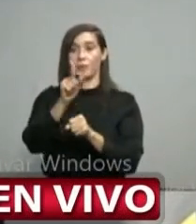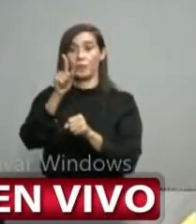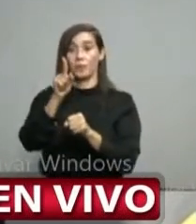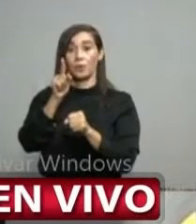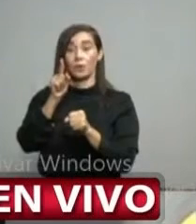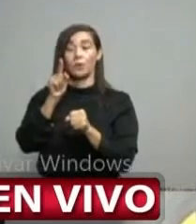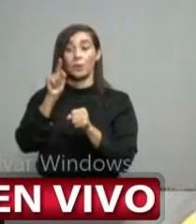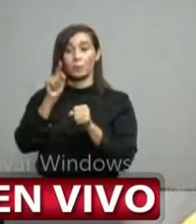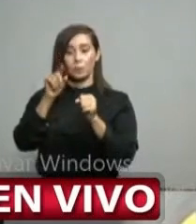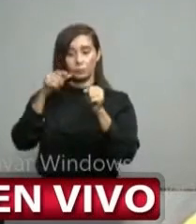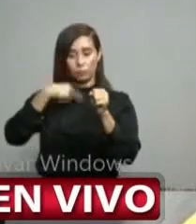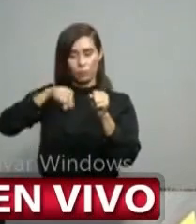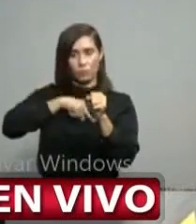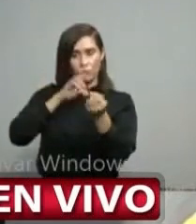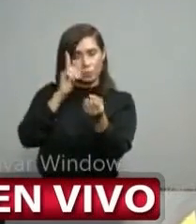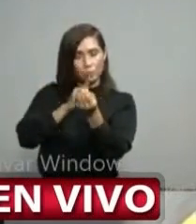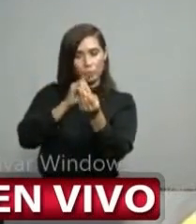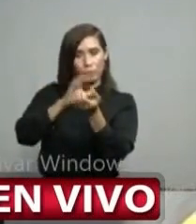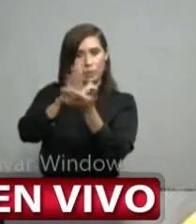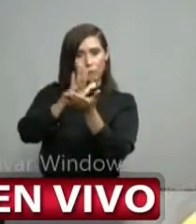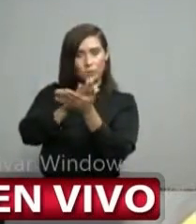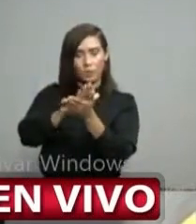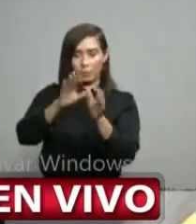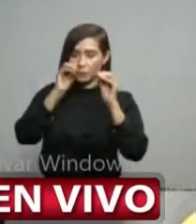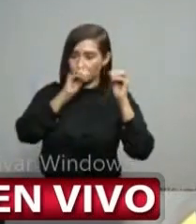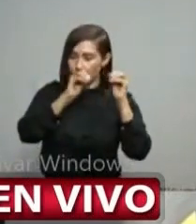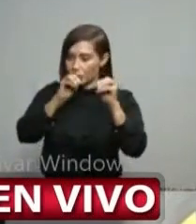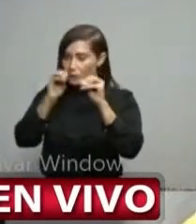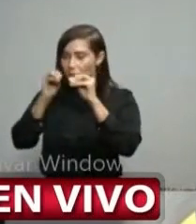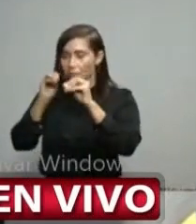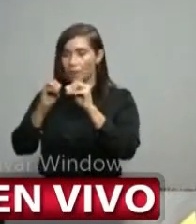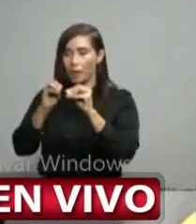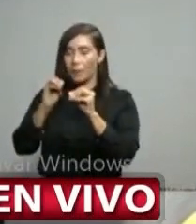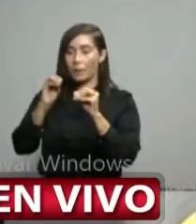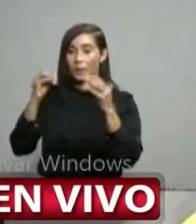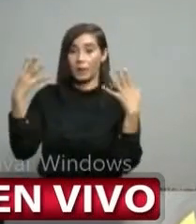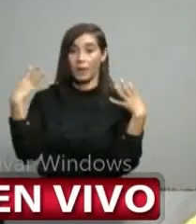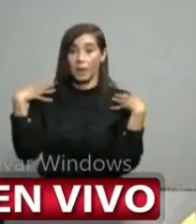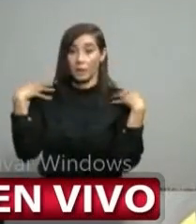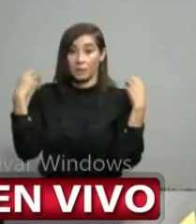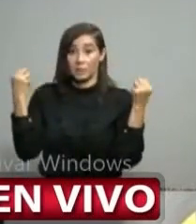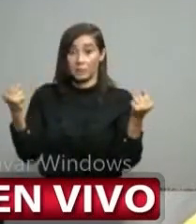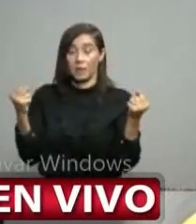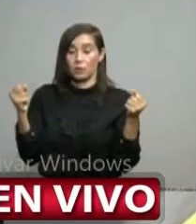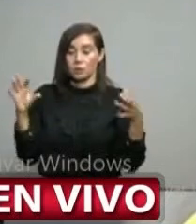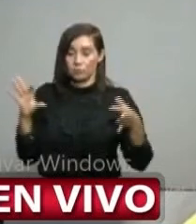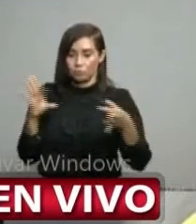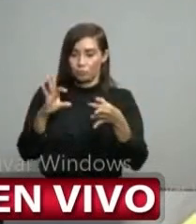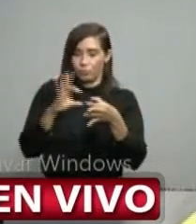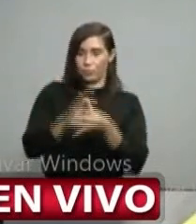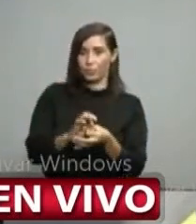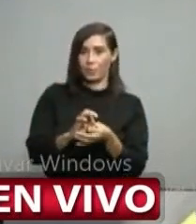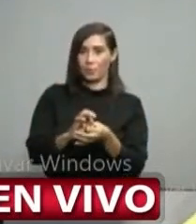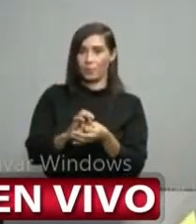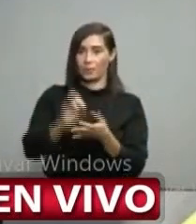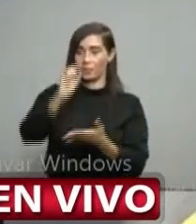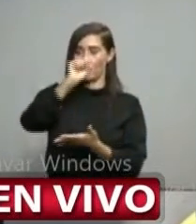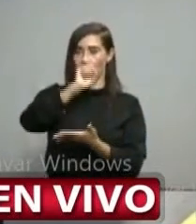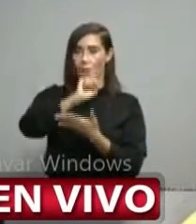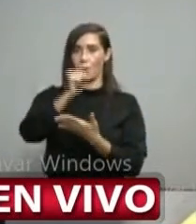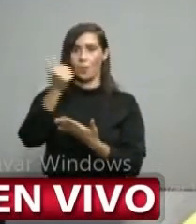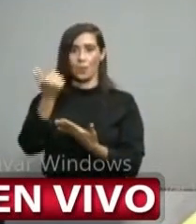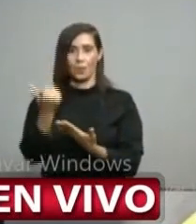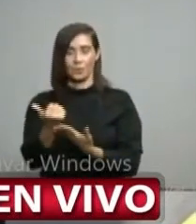medicina siempre se enseñó que la salud es una combinación bio-psico-social y yo le agregaría